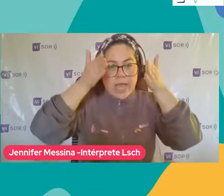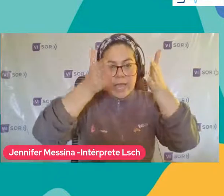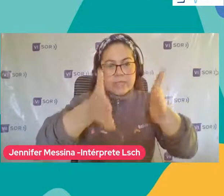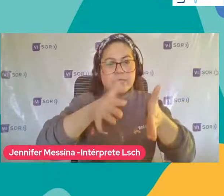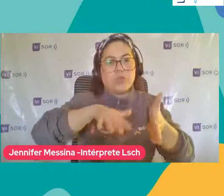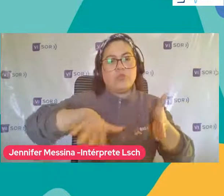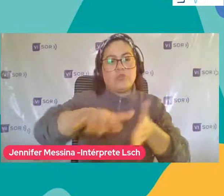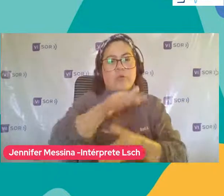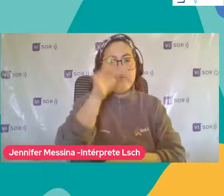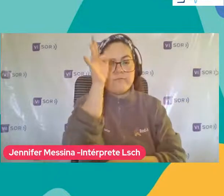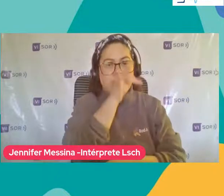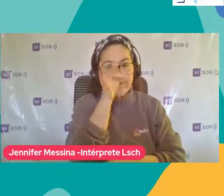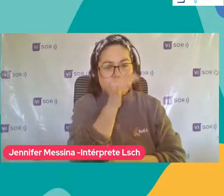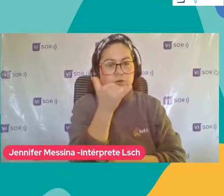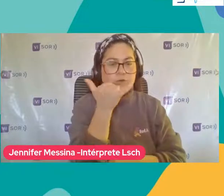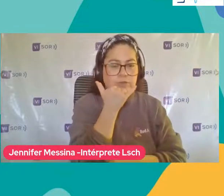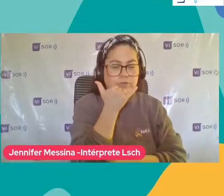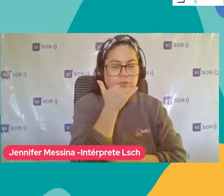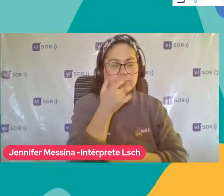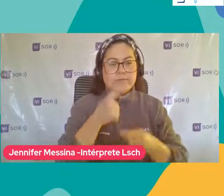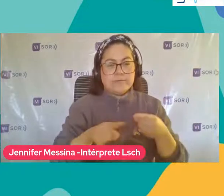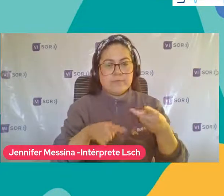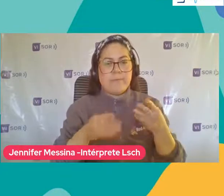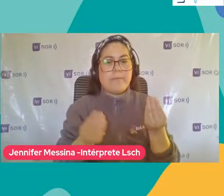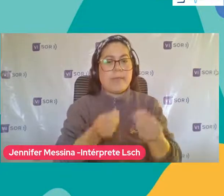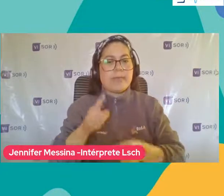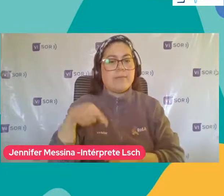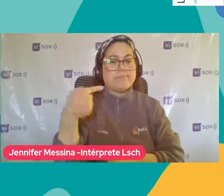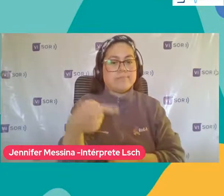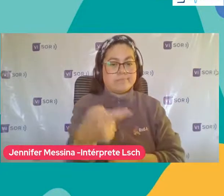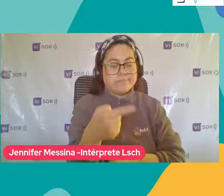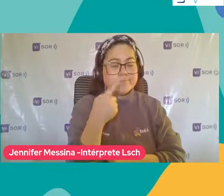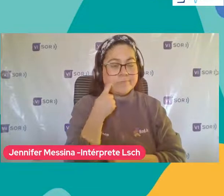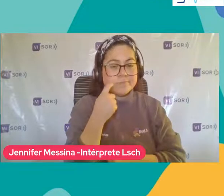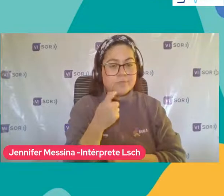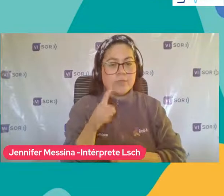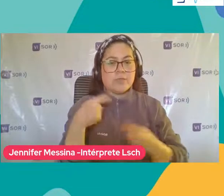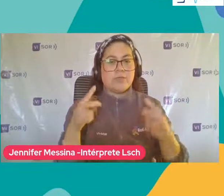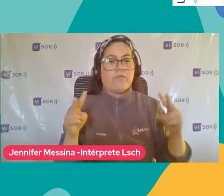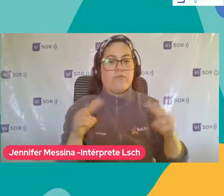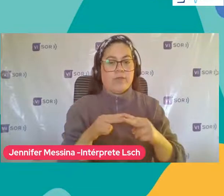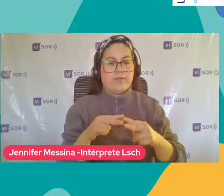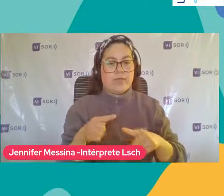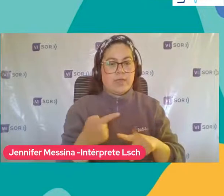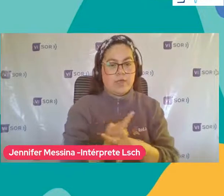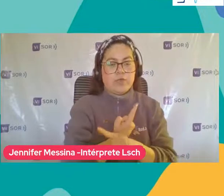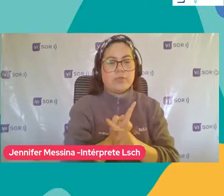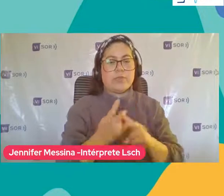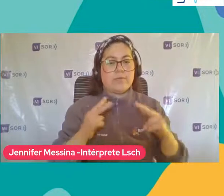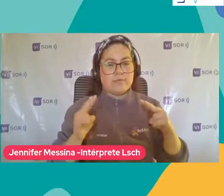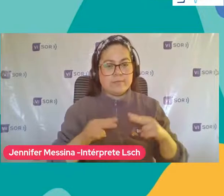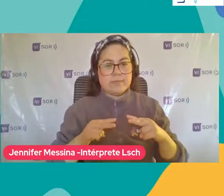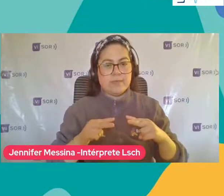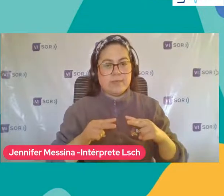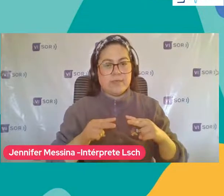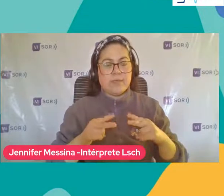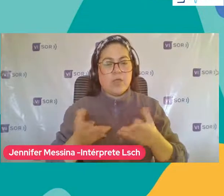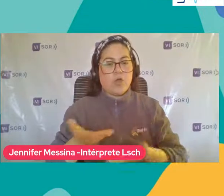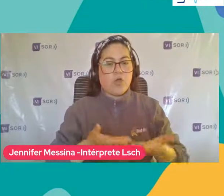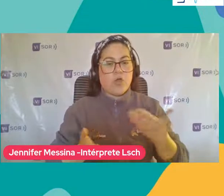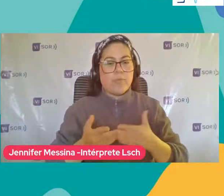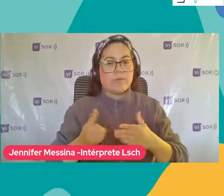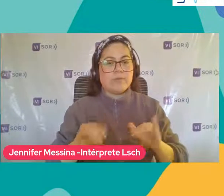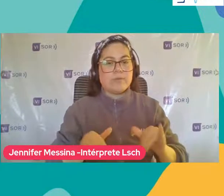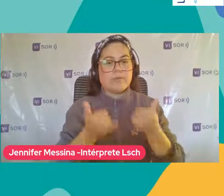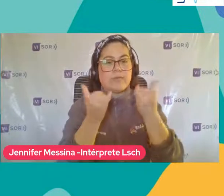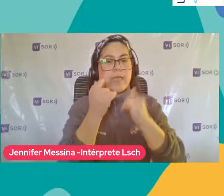nuestras plataformas Para que En los próximos días Nos volvamos a encontrar También compartiendo Una celebración muy especial Como es el